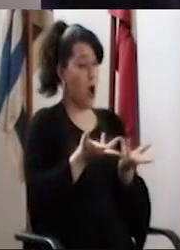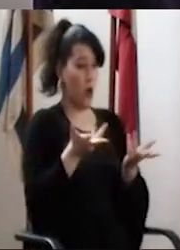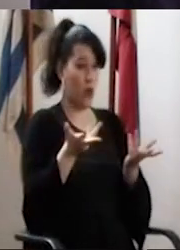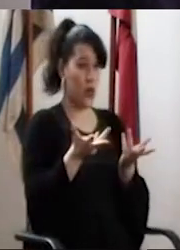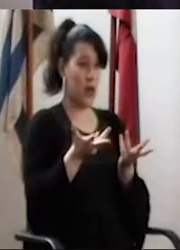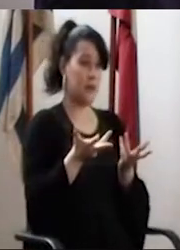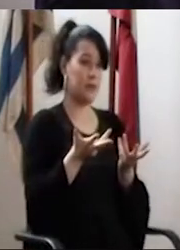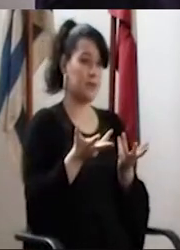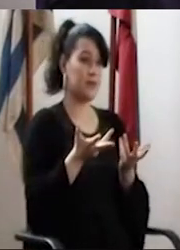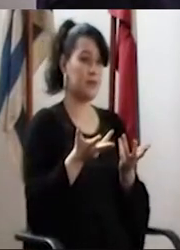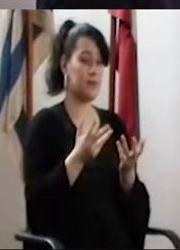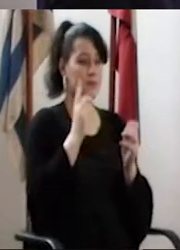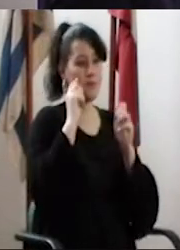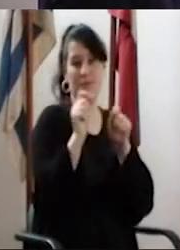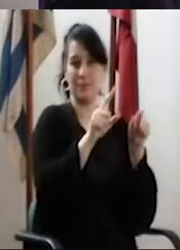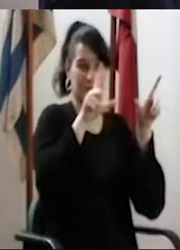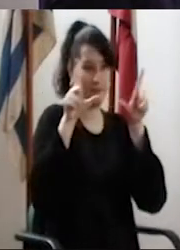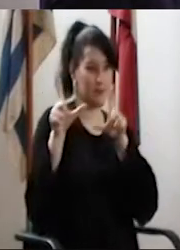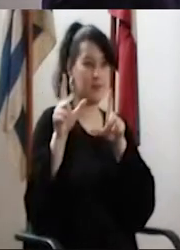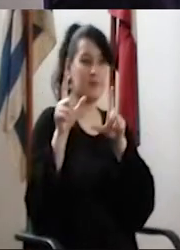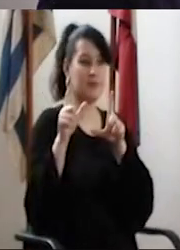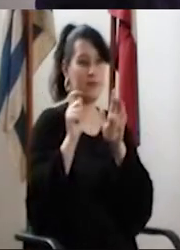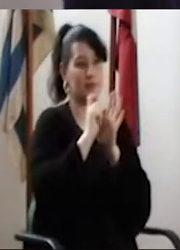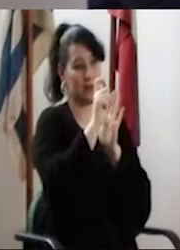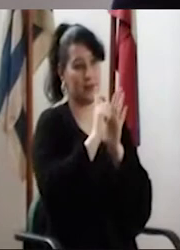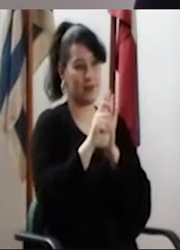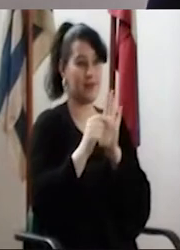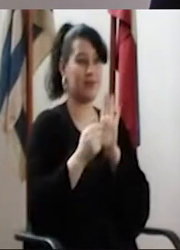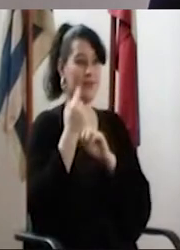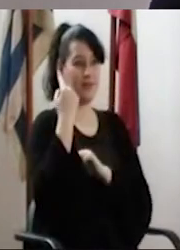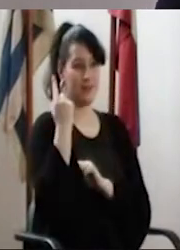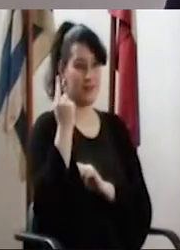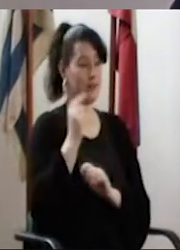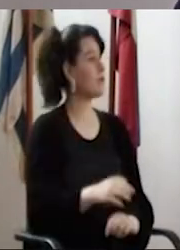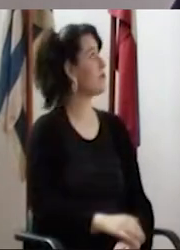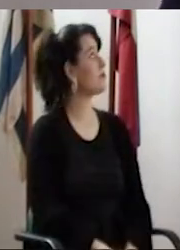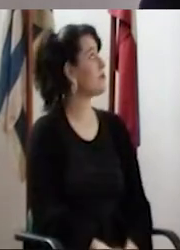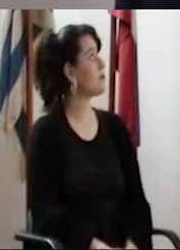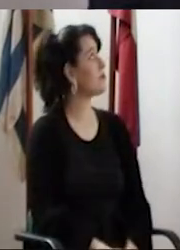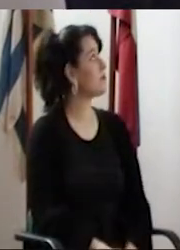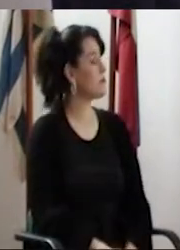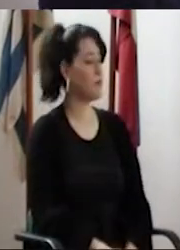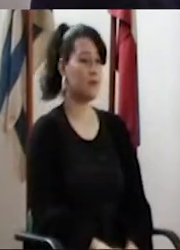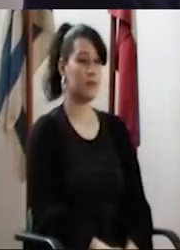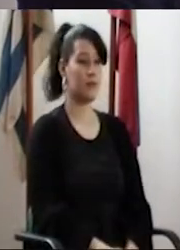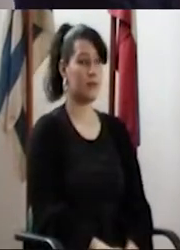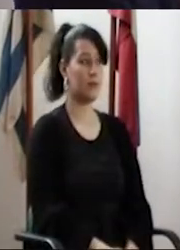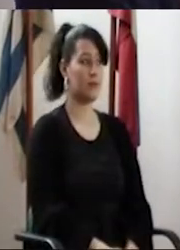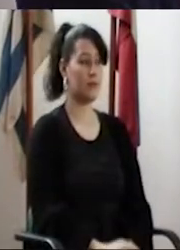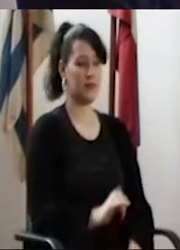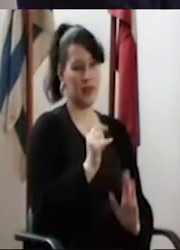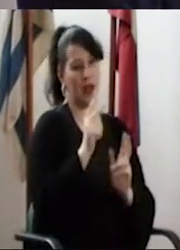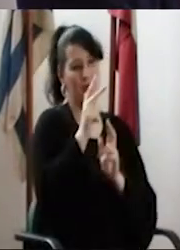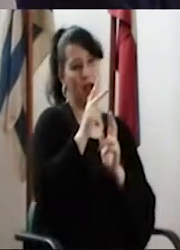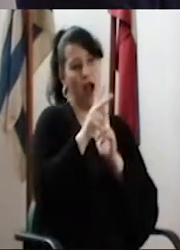que ahora que tenemos la presentación, la tengo escrita acá. Ah, te animás a